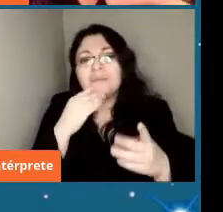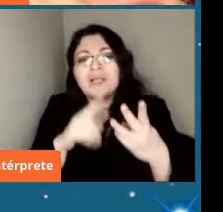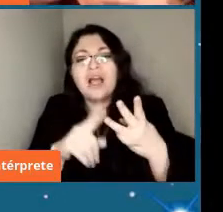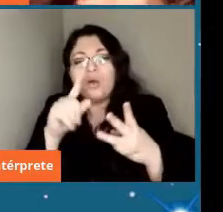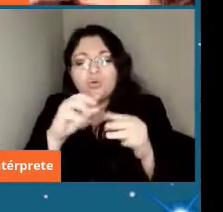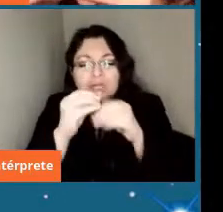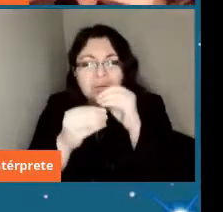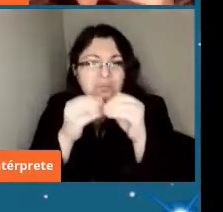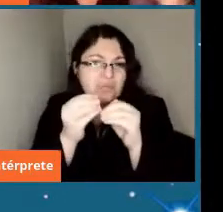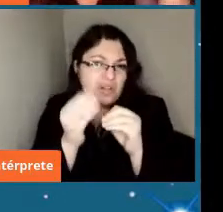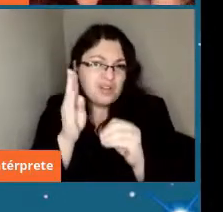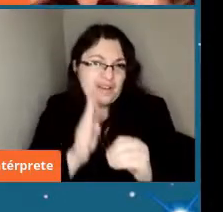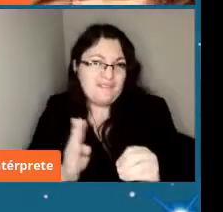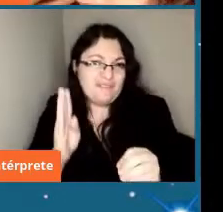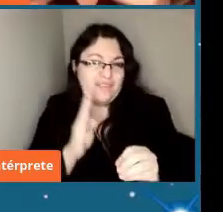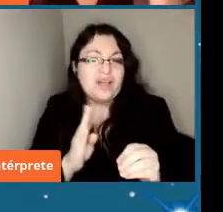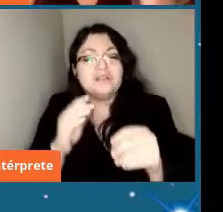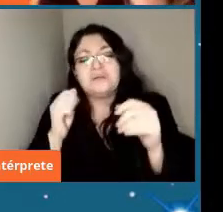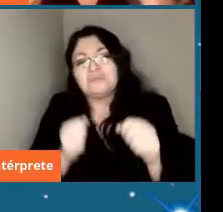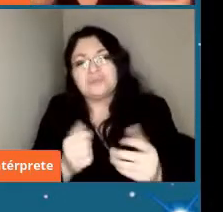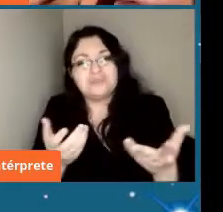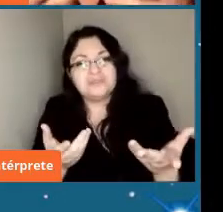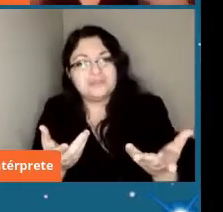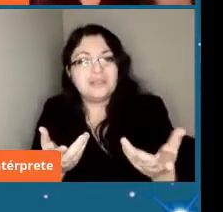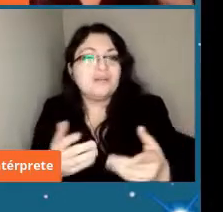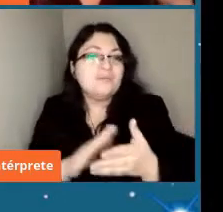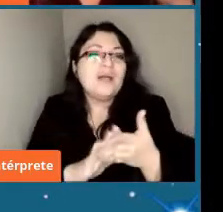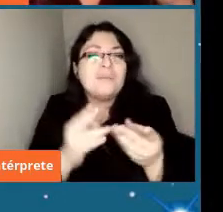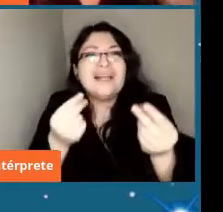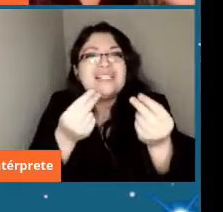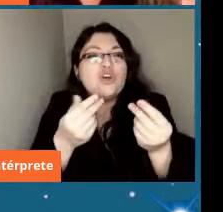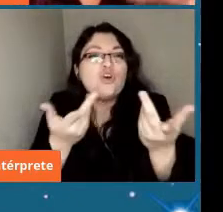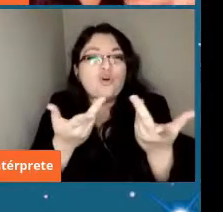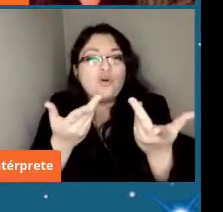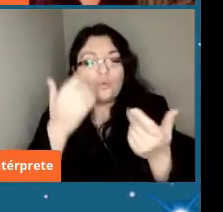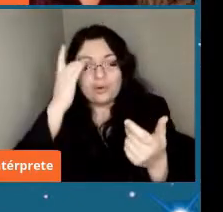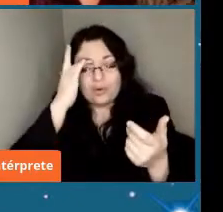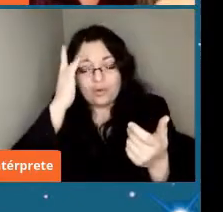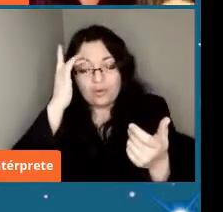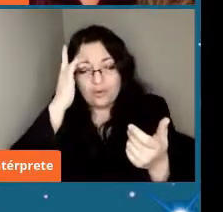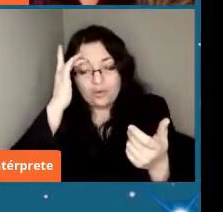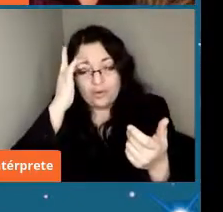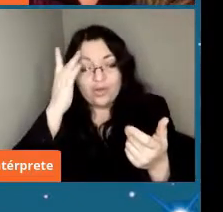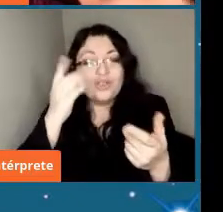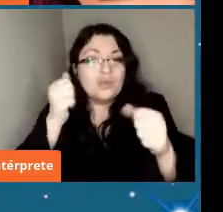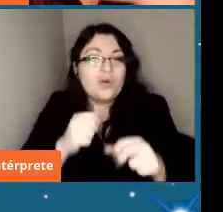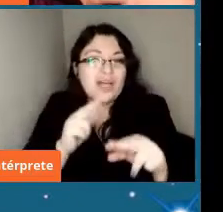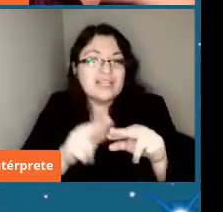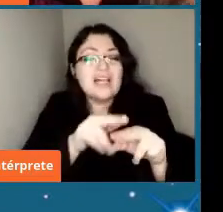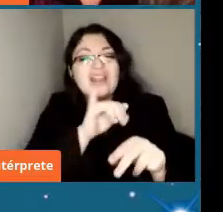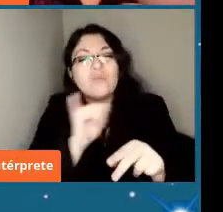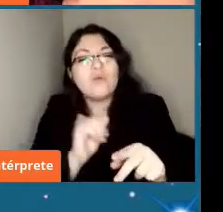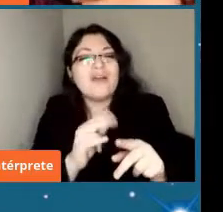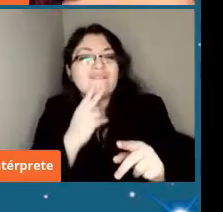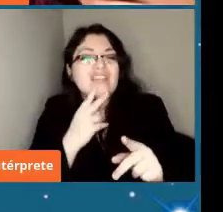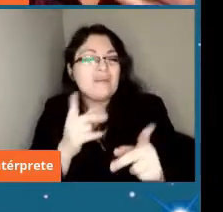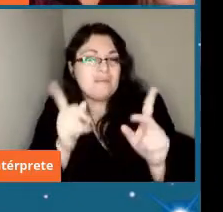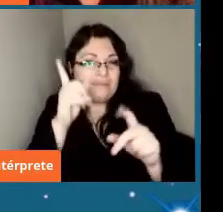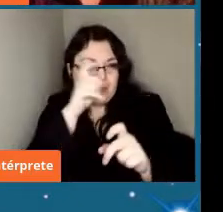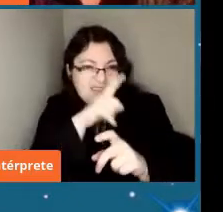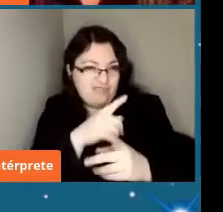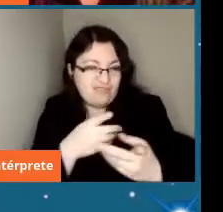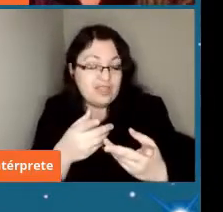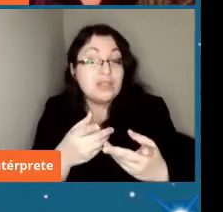básicas que pueden ser como los ladrillos de formación para vida más compleja entonces también esos